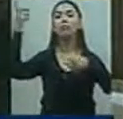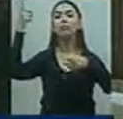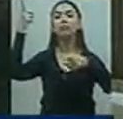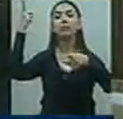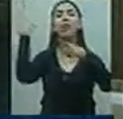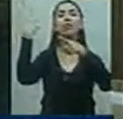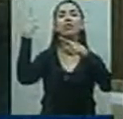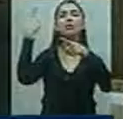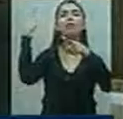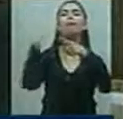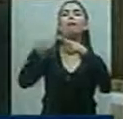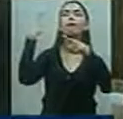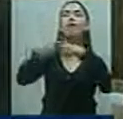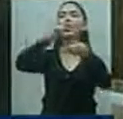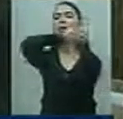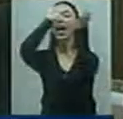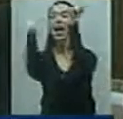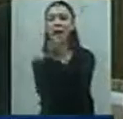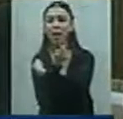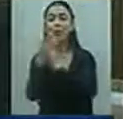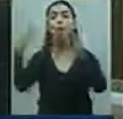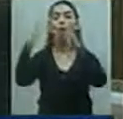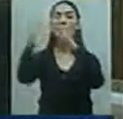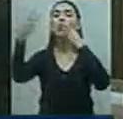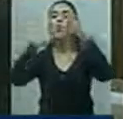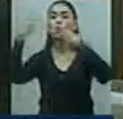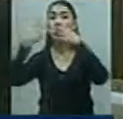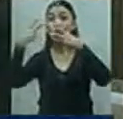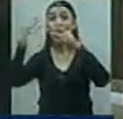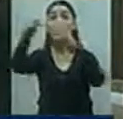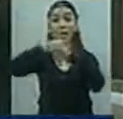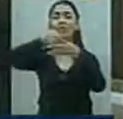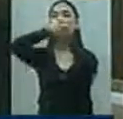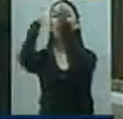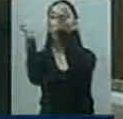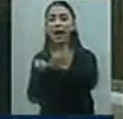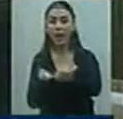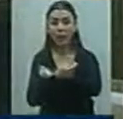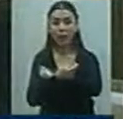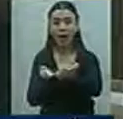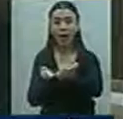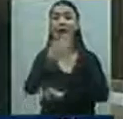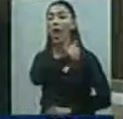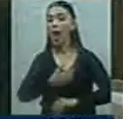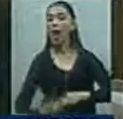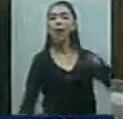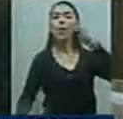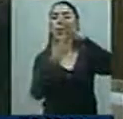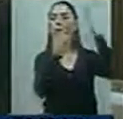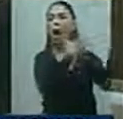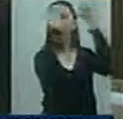el cambio en el sector tabacalero y es estar bien con el que gobierna, no